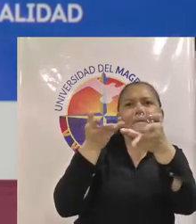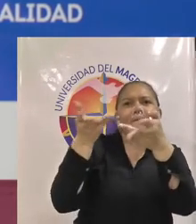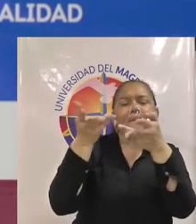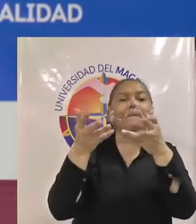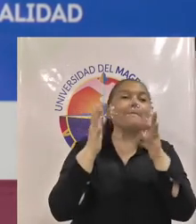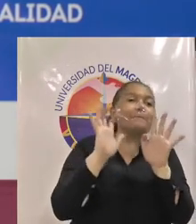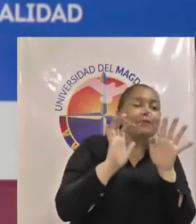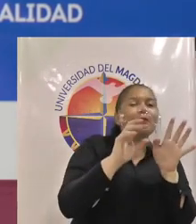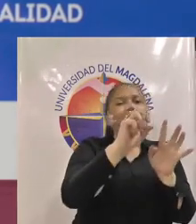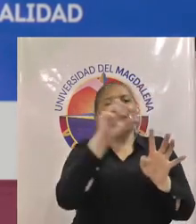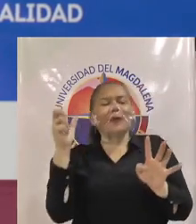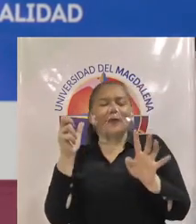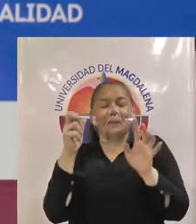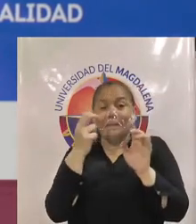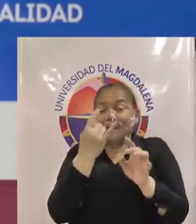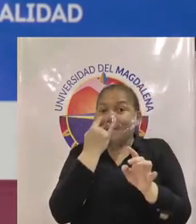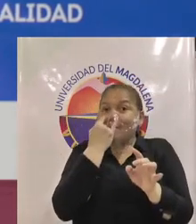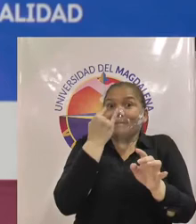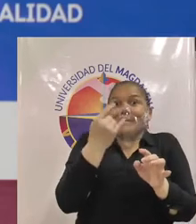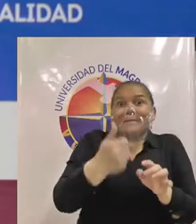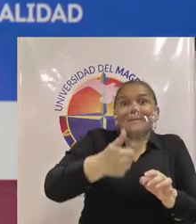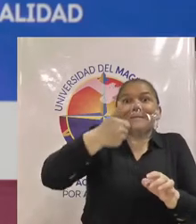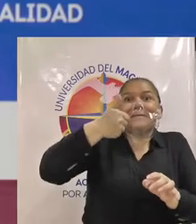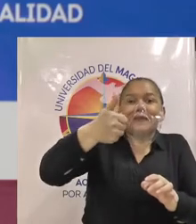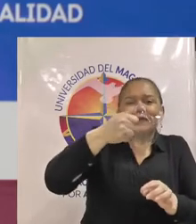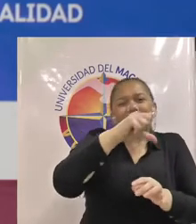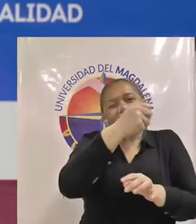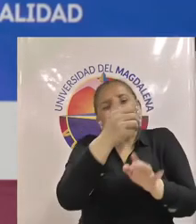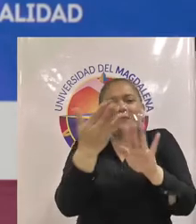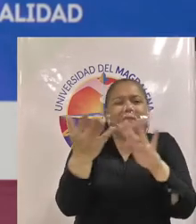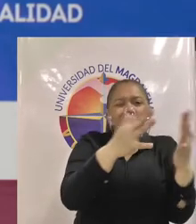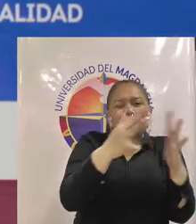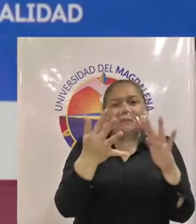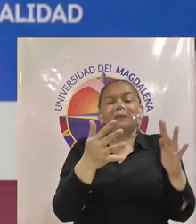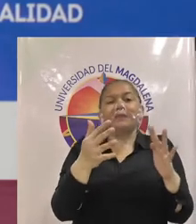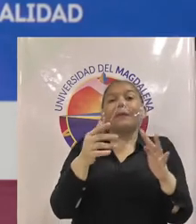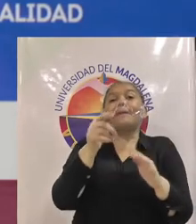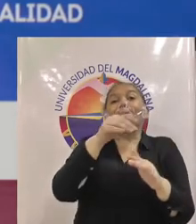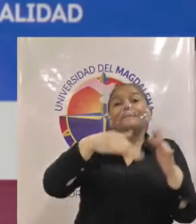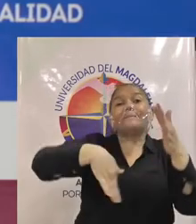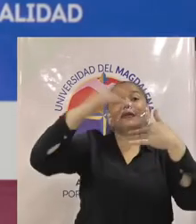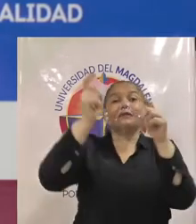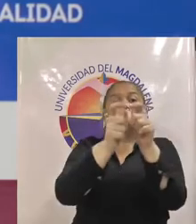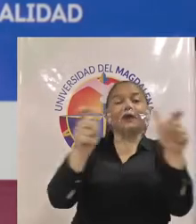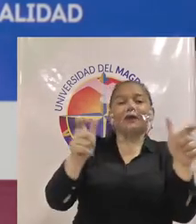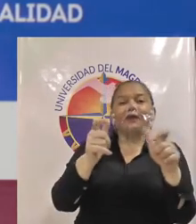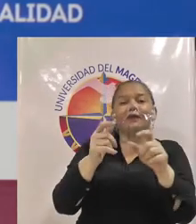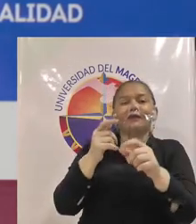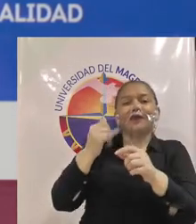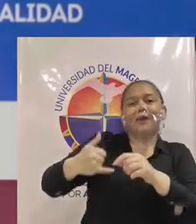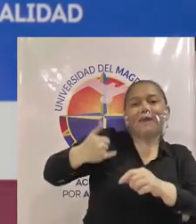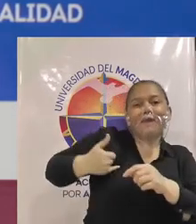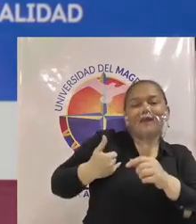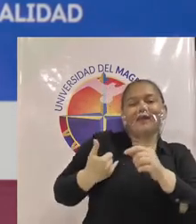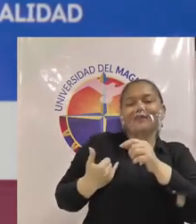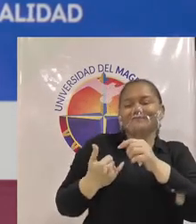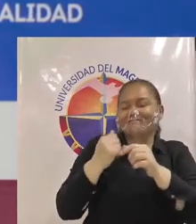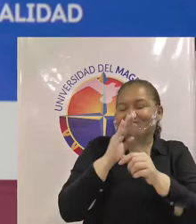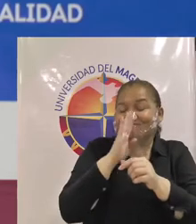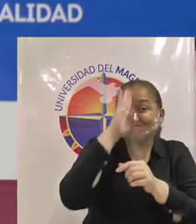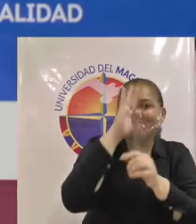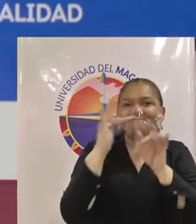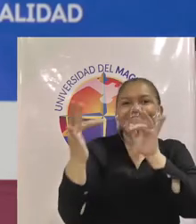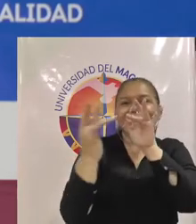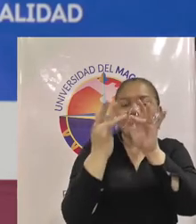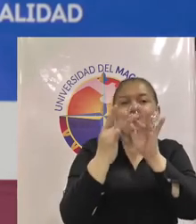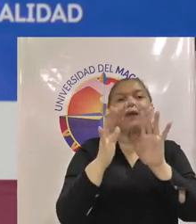poblaciones jóvenes que tenemos nosotros como estudiantes y creo que allí es donde los profesores pues nos toca digamos